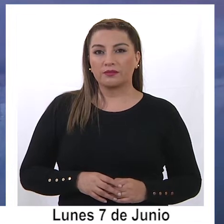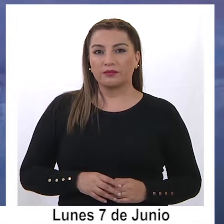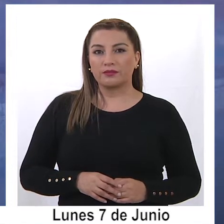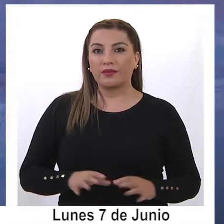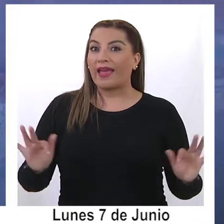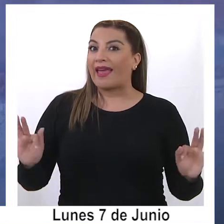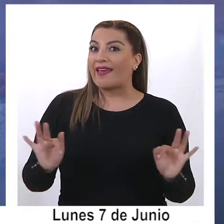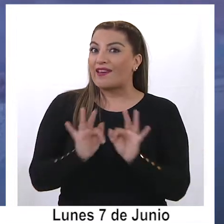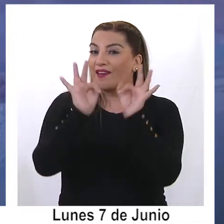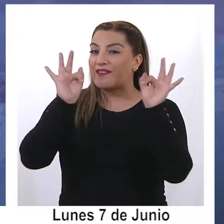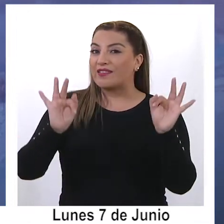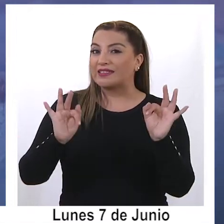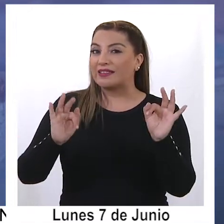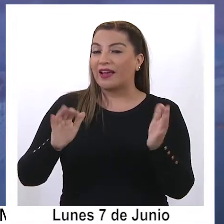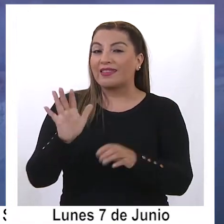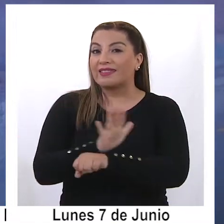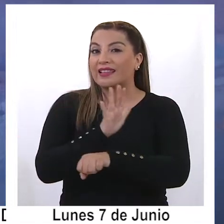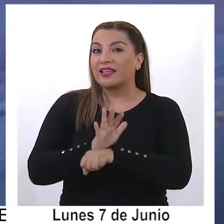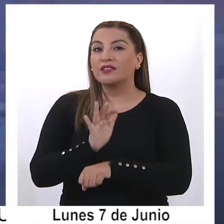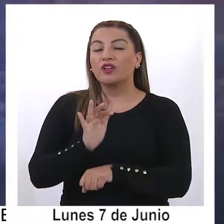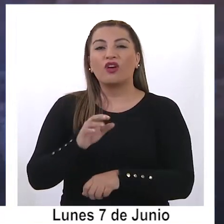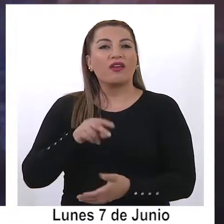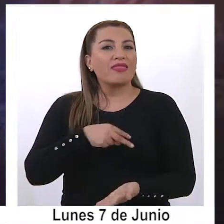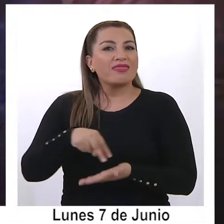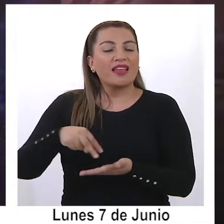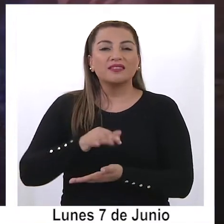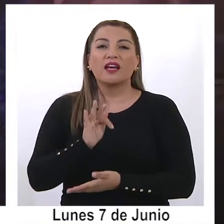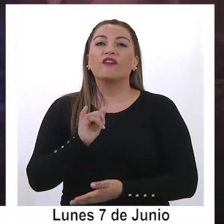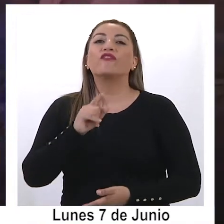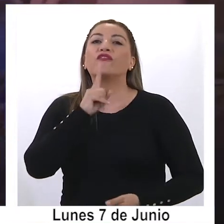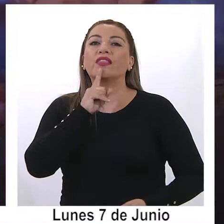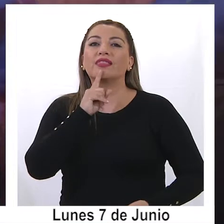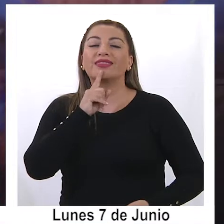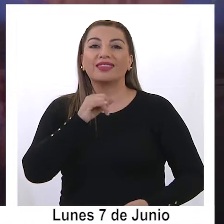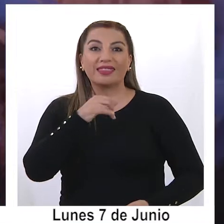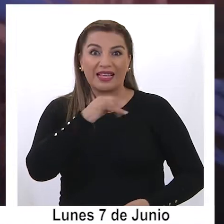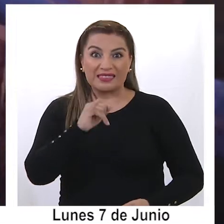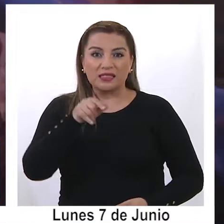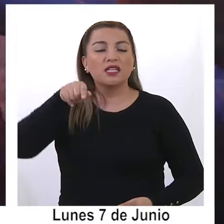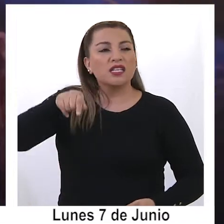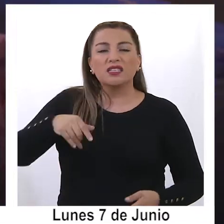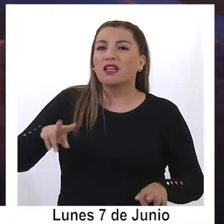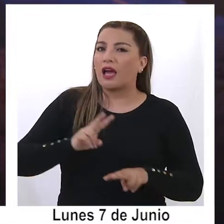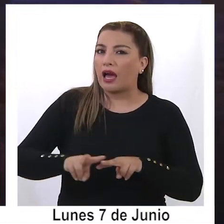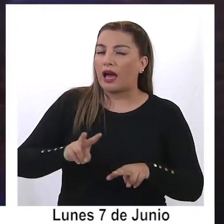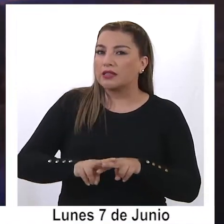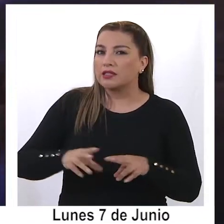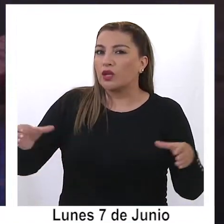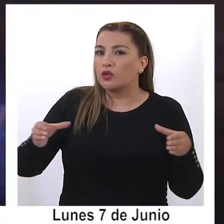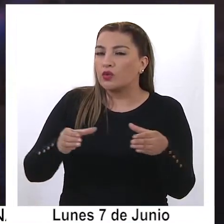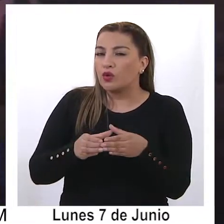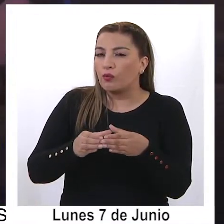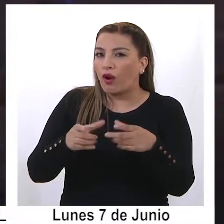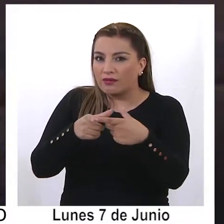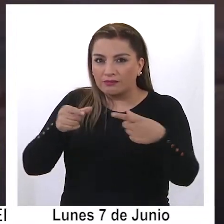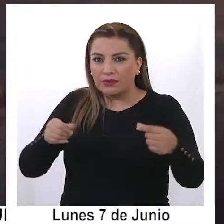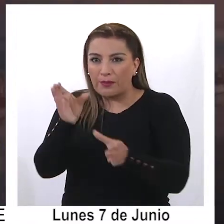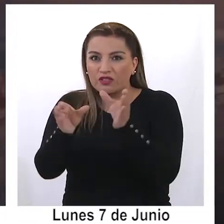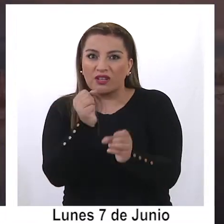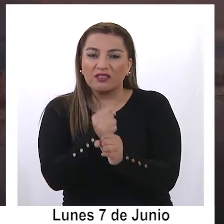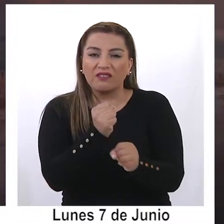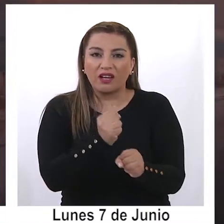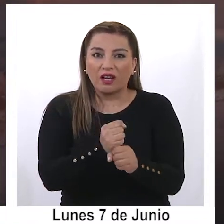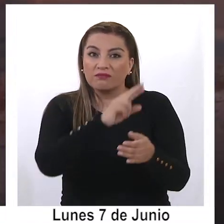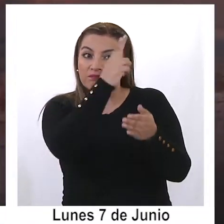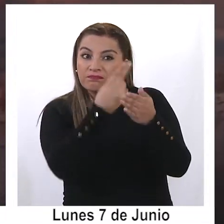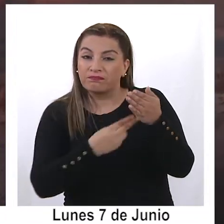El Festival de Teatro y Danza FINDAS inicia con su ciclo de danza y memoria coproducido por el Sindicato Nacional de Trabajadores